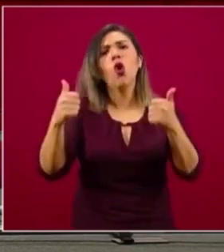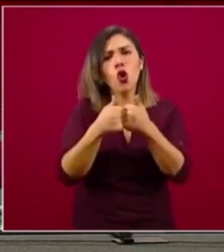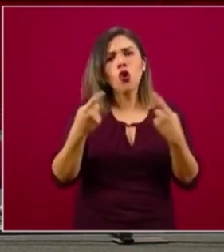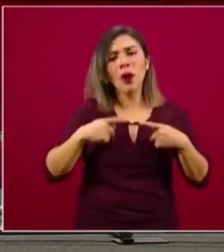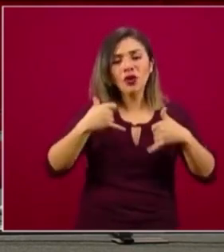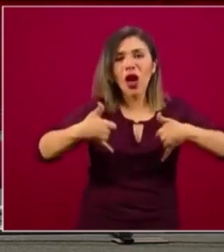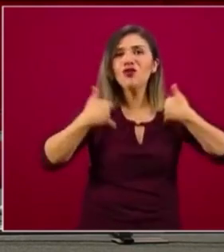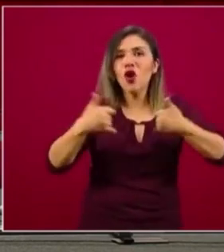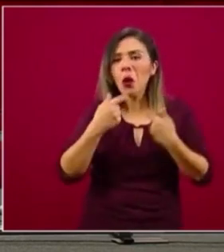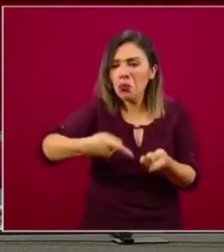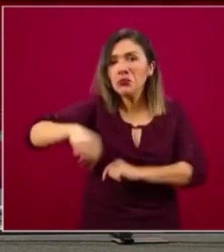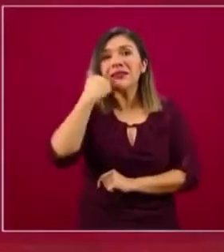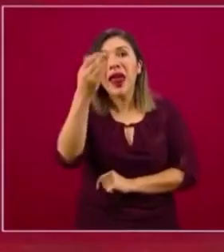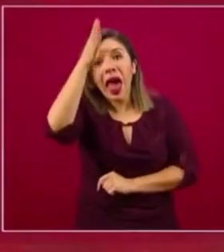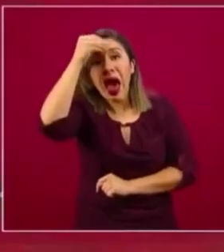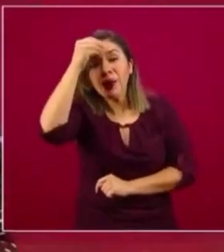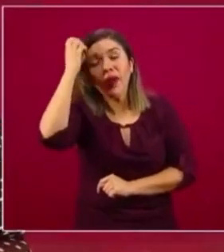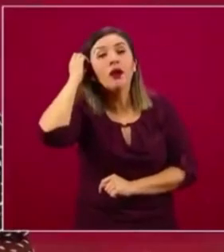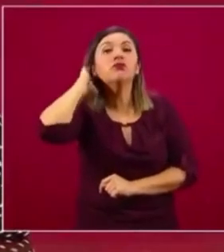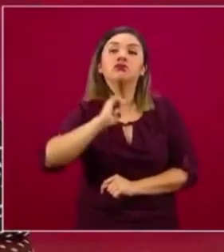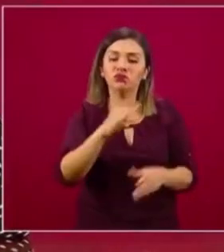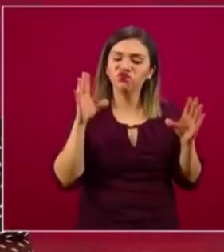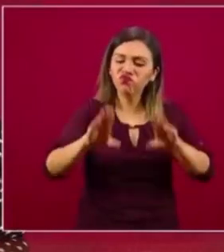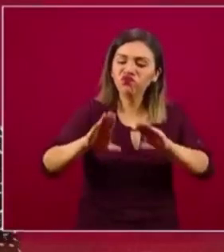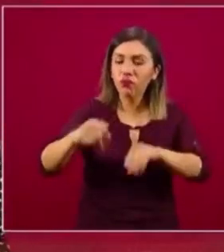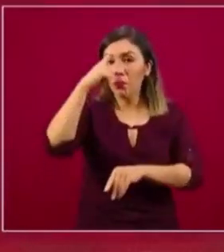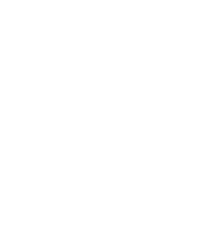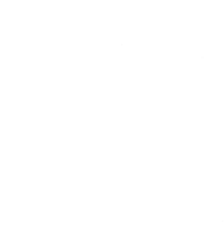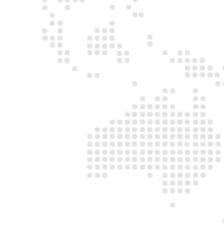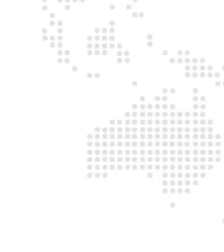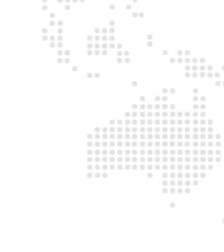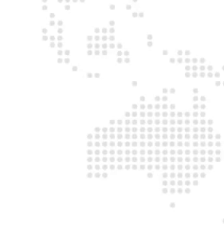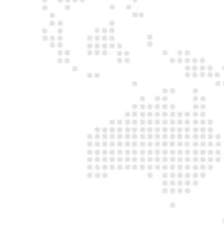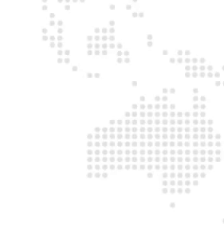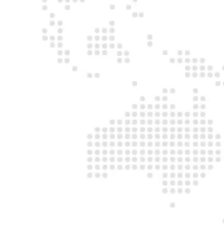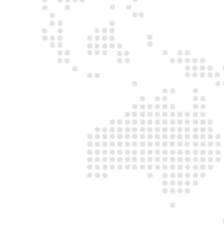aprendices y que los van formando sobre sus oficios.